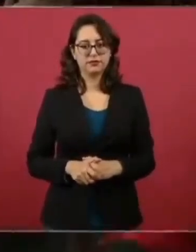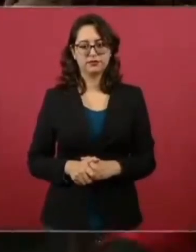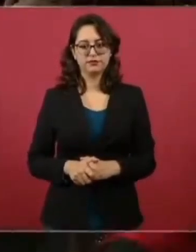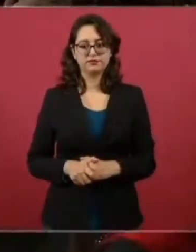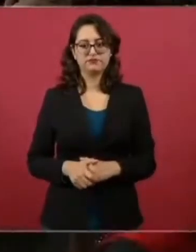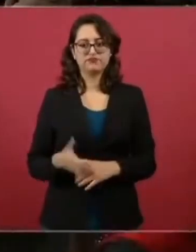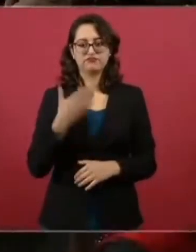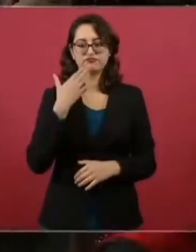Muy bien, pero vámonos por acá. No, Gracias.